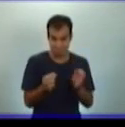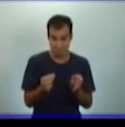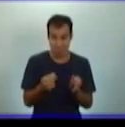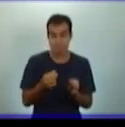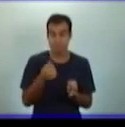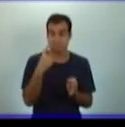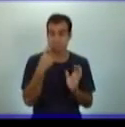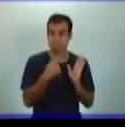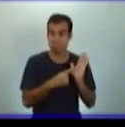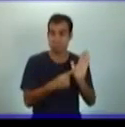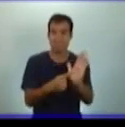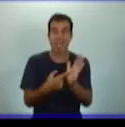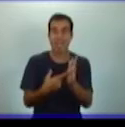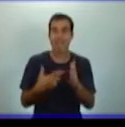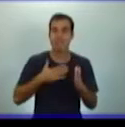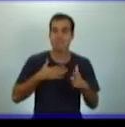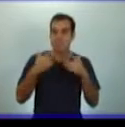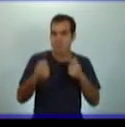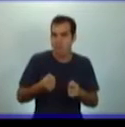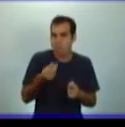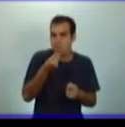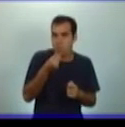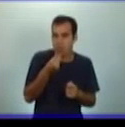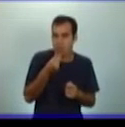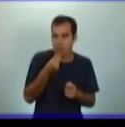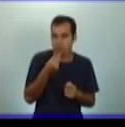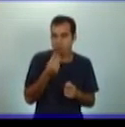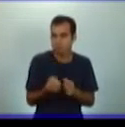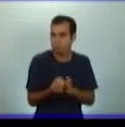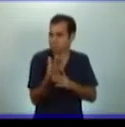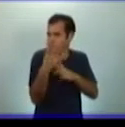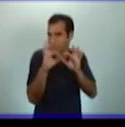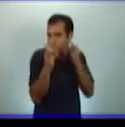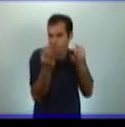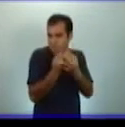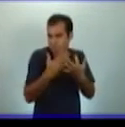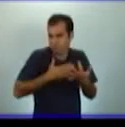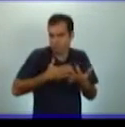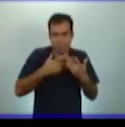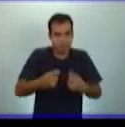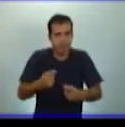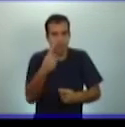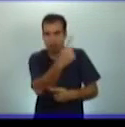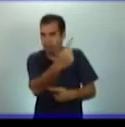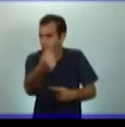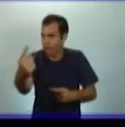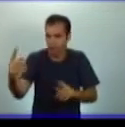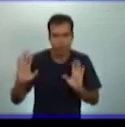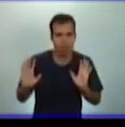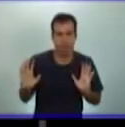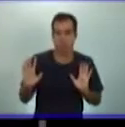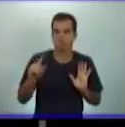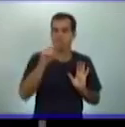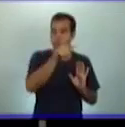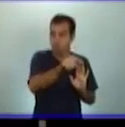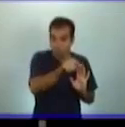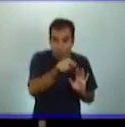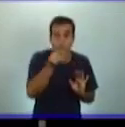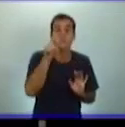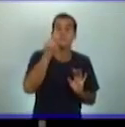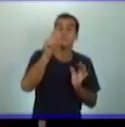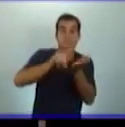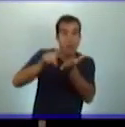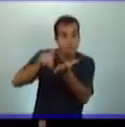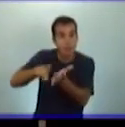derecho a fundar una familia, si ese derecho que tienes tú, que tuvo tu papá y tu mamá,